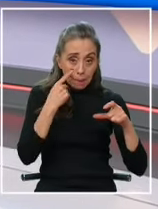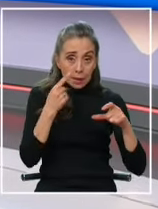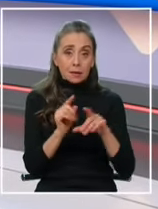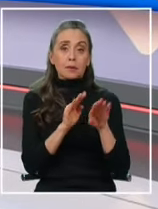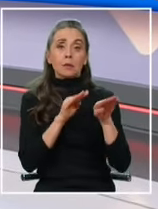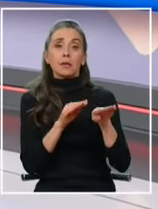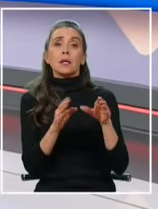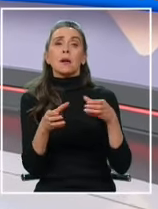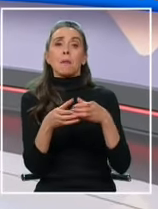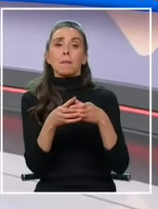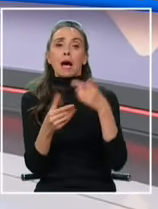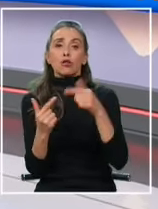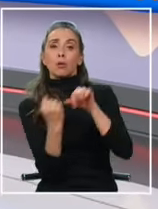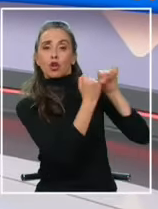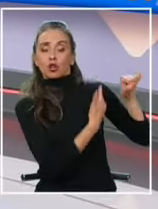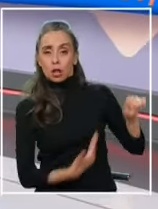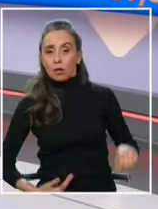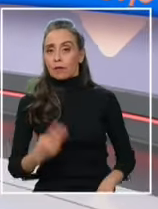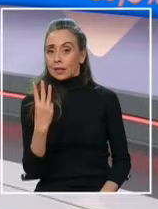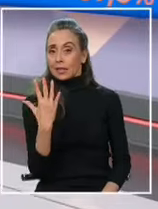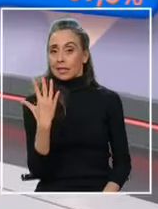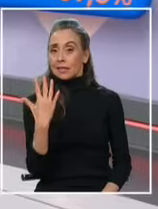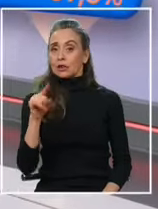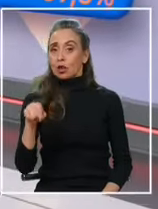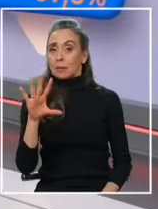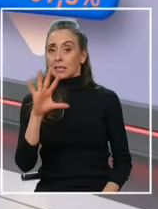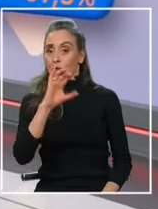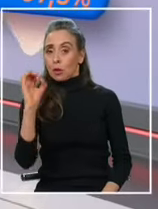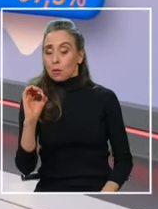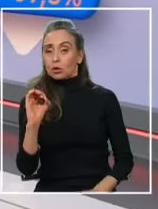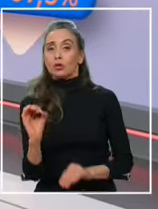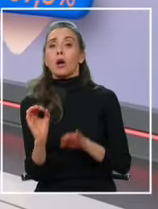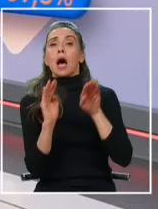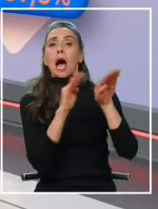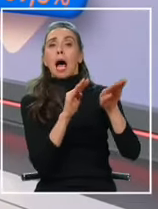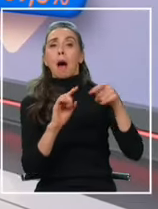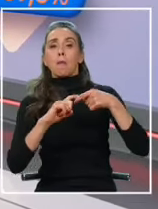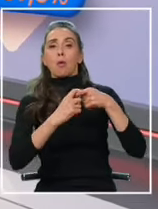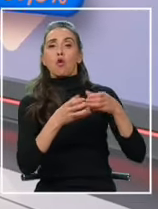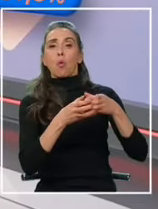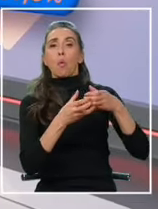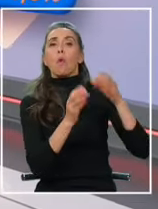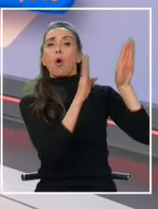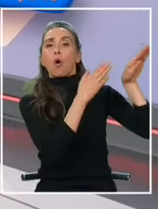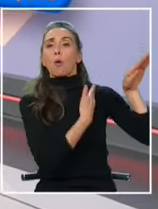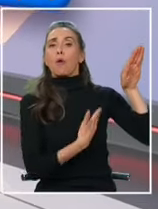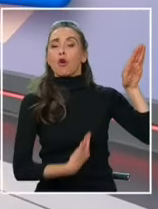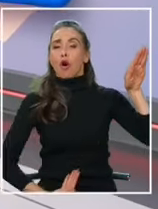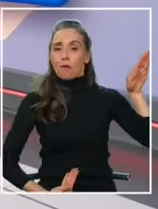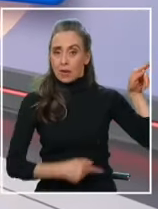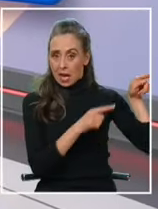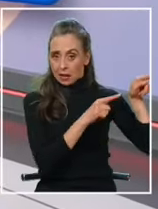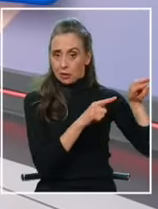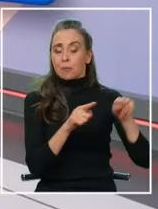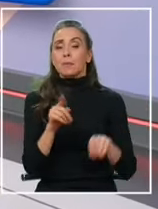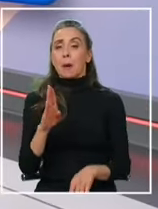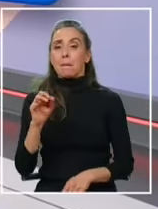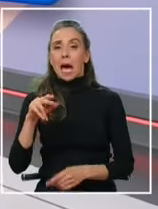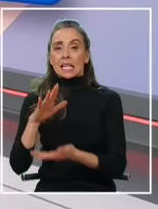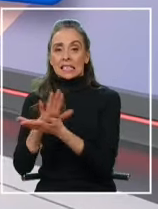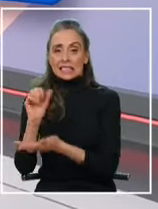para el pacto opositor, mientras que el 35,5% al conglomerado oficialista. Mientras que en lo